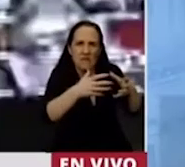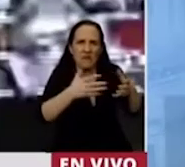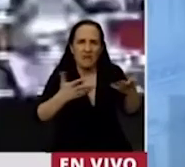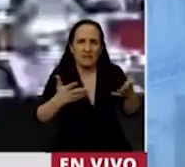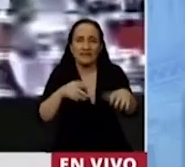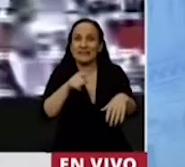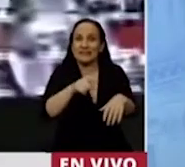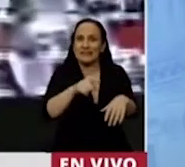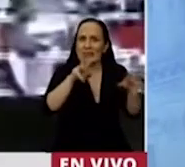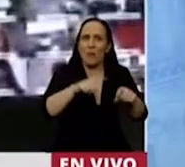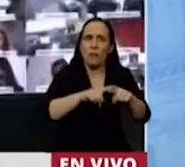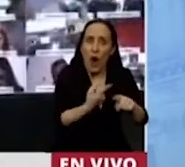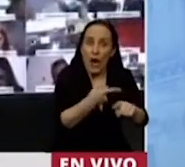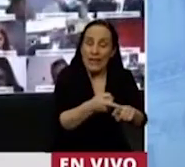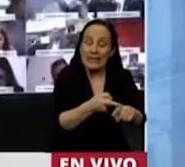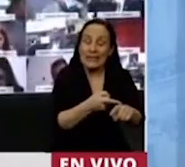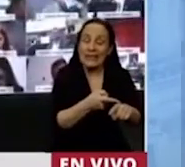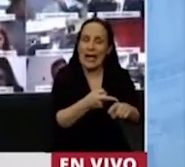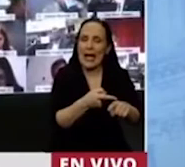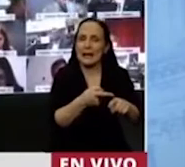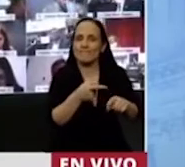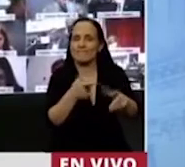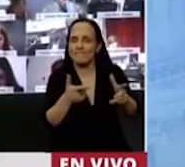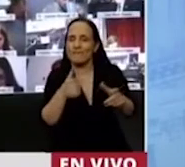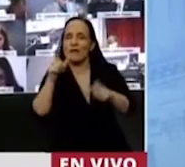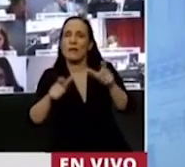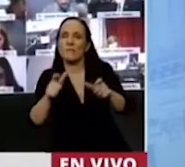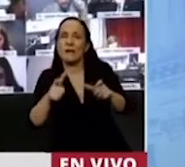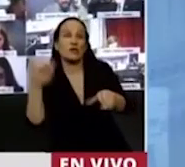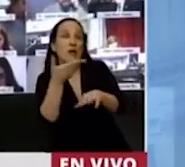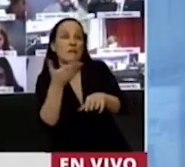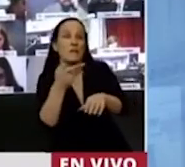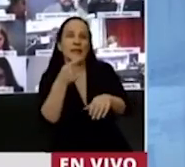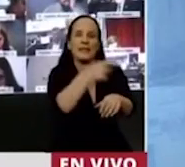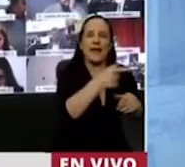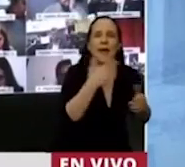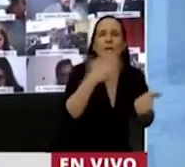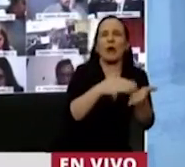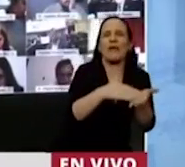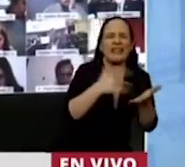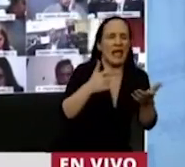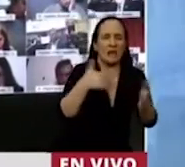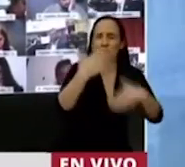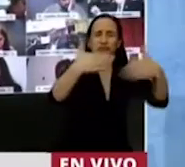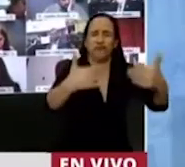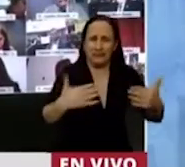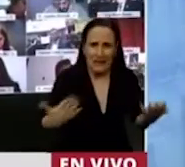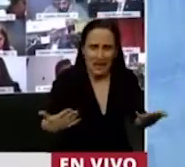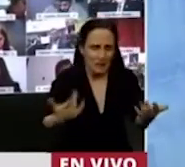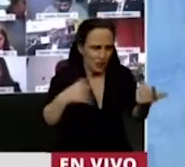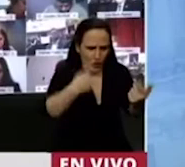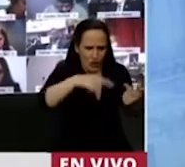de la política entre la demanda y quien le promete la solución va a una velocidad inmensa y tenemos que